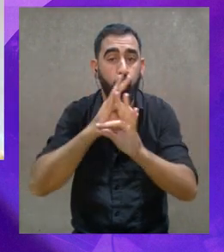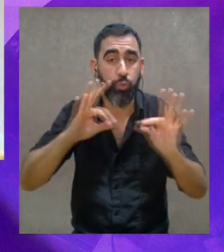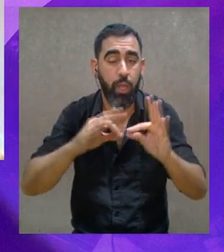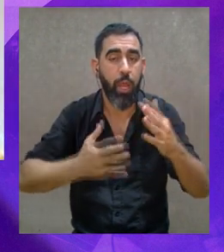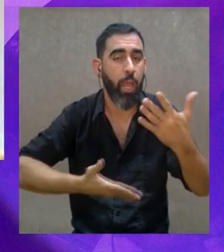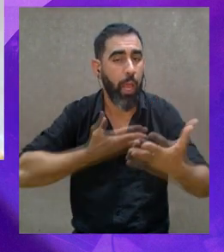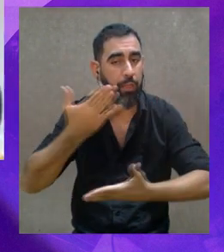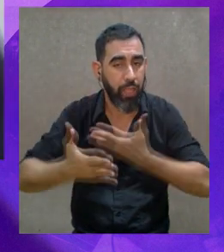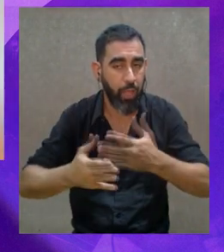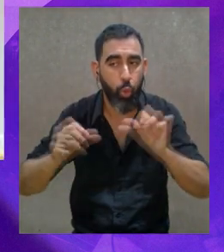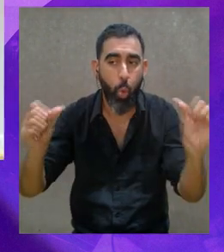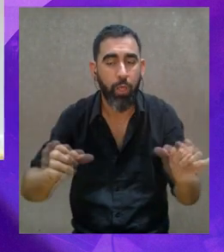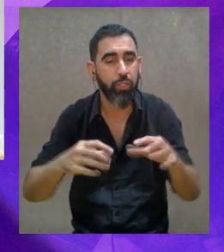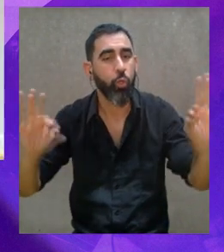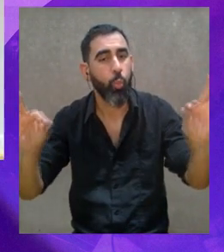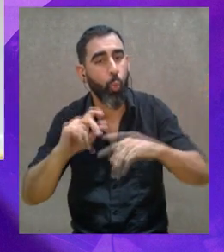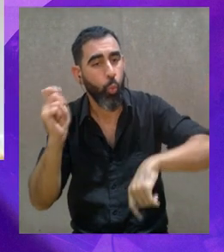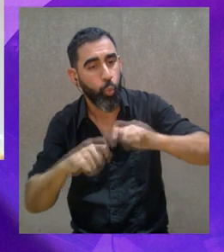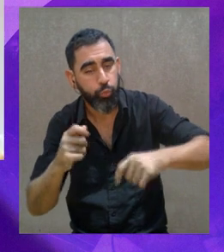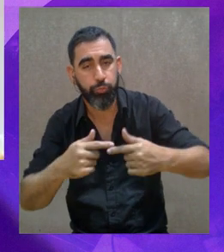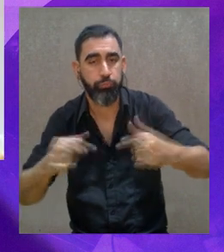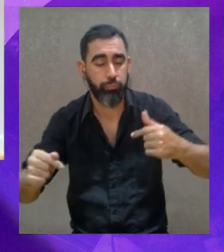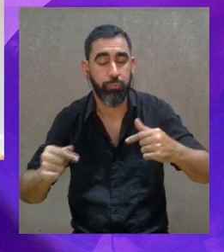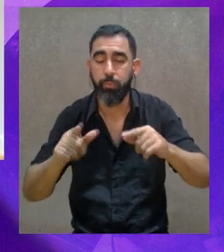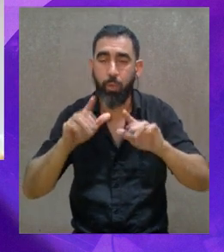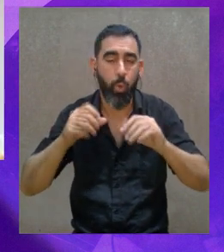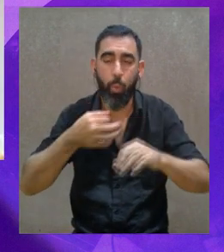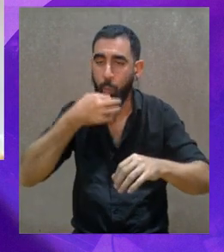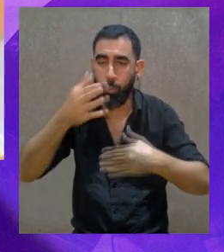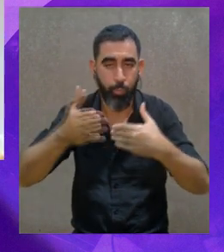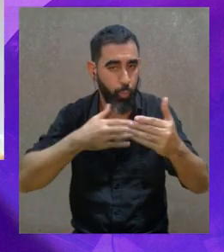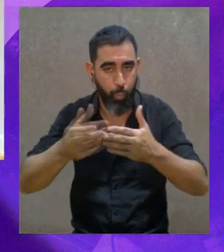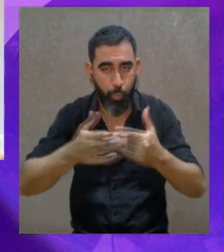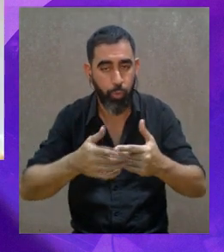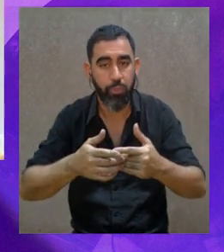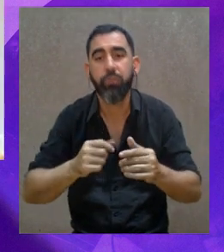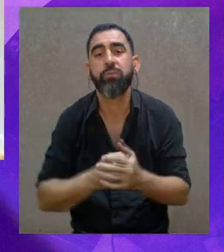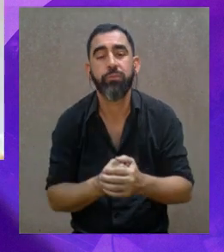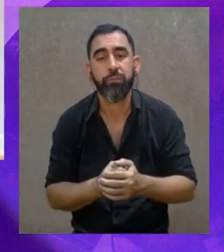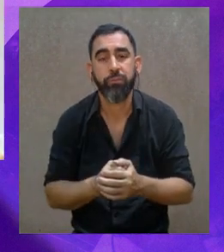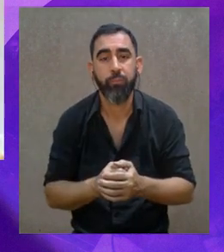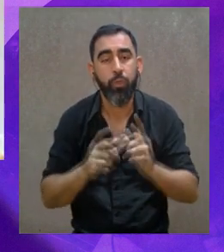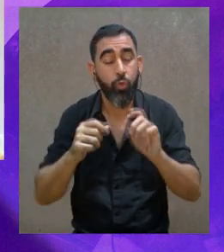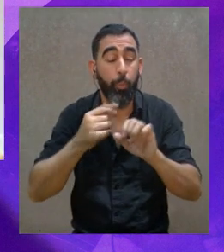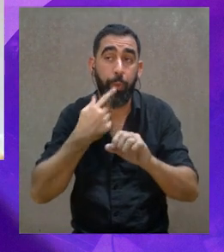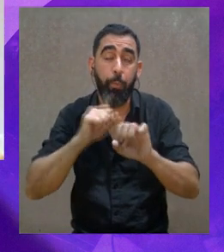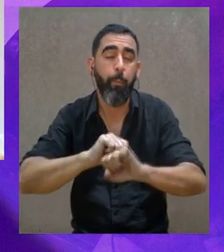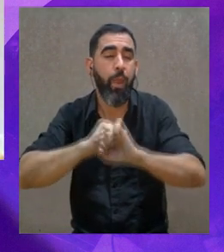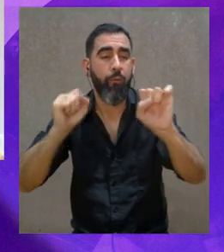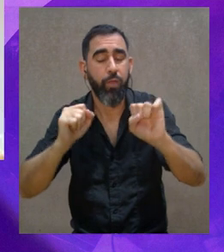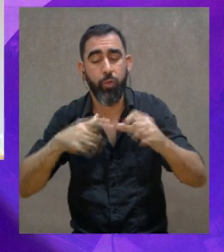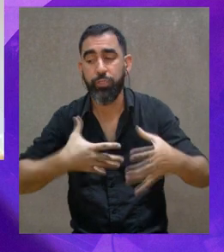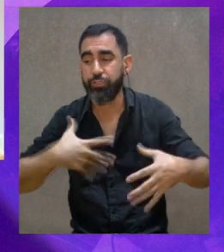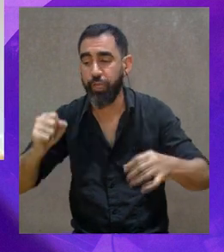él, que lloramos con él, que nos mojamos con él, que nos bañamos con él. Nuestra voz a veces no la utilizamos tanto es como inconcebible.